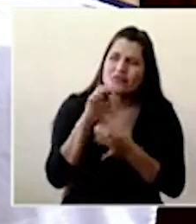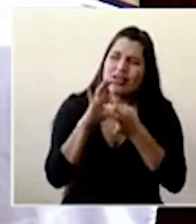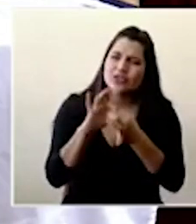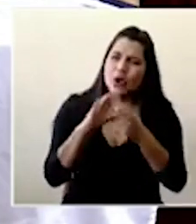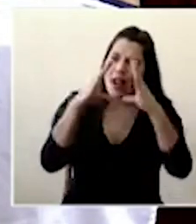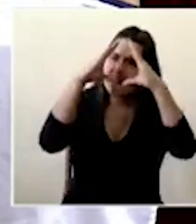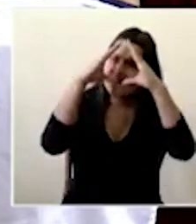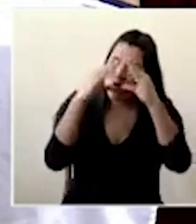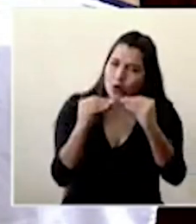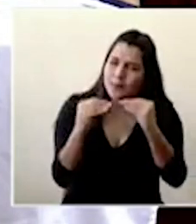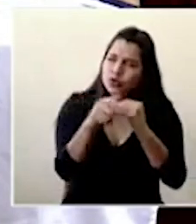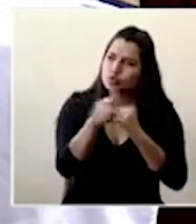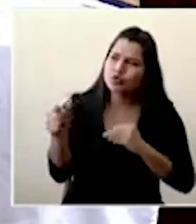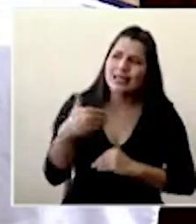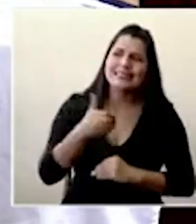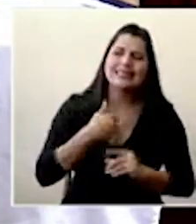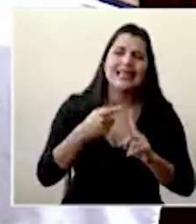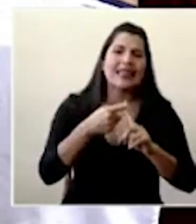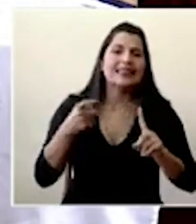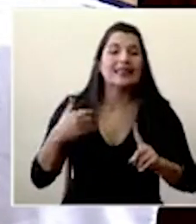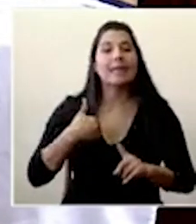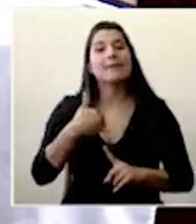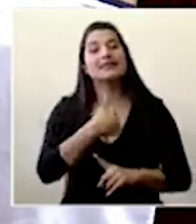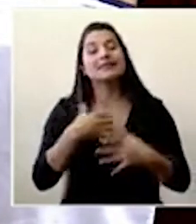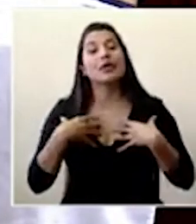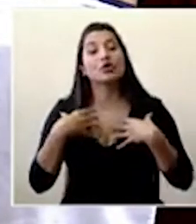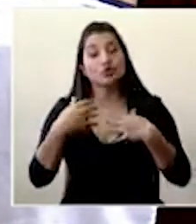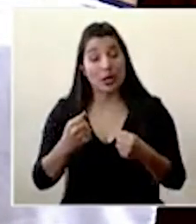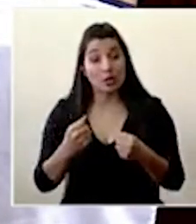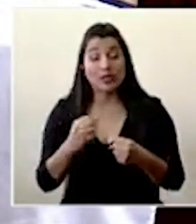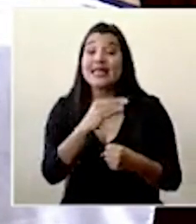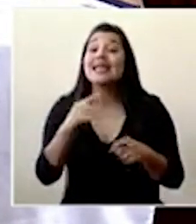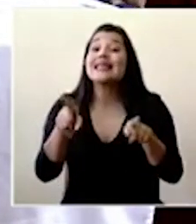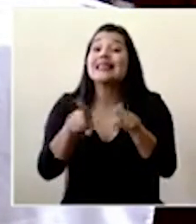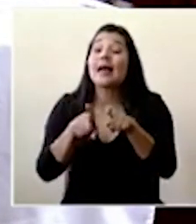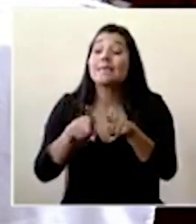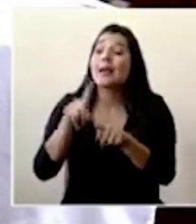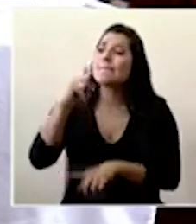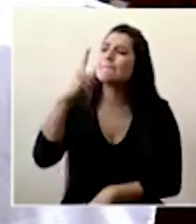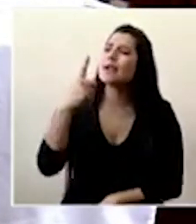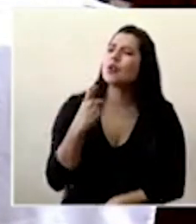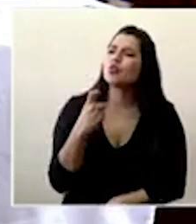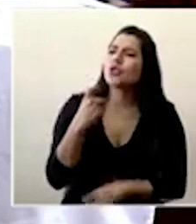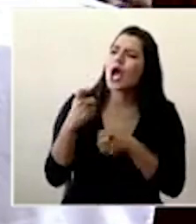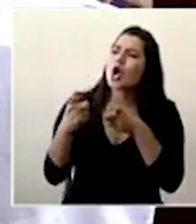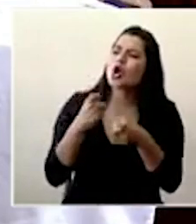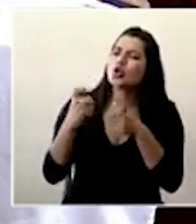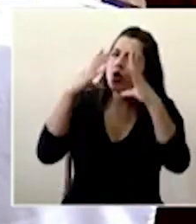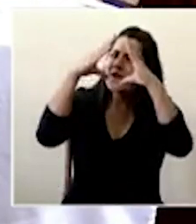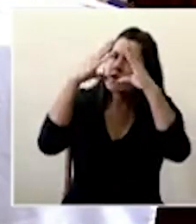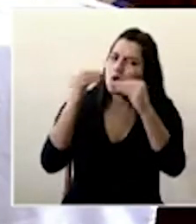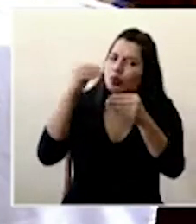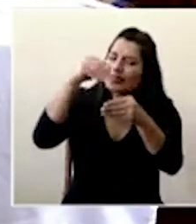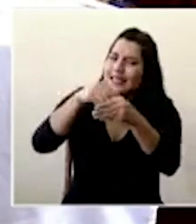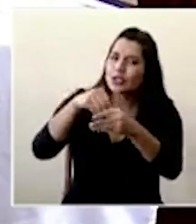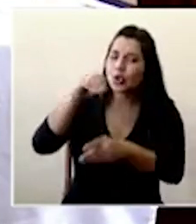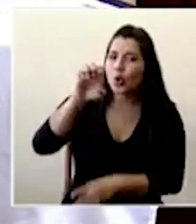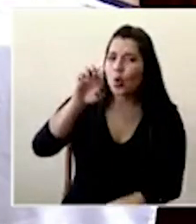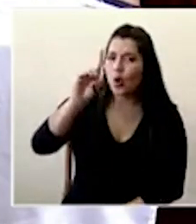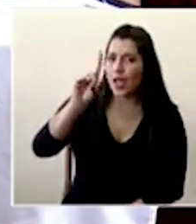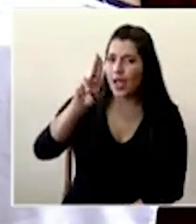mapeando desde el ministerio de salud y también nos hacen la misma consulta sobre el manejo de la información que está en el edus don román